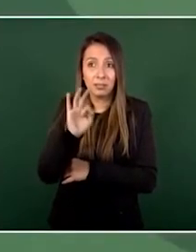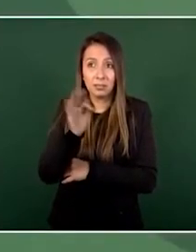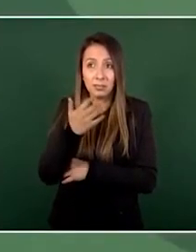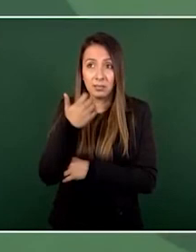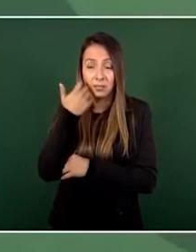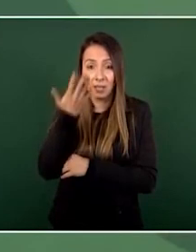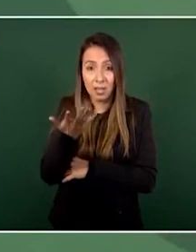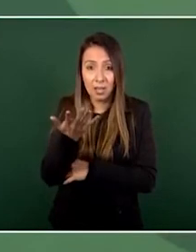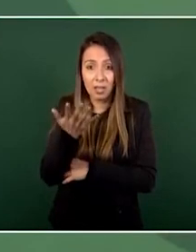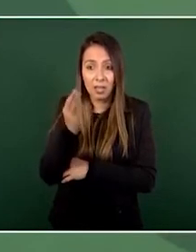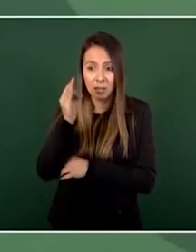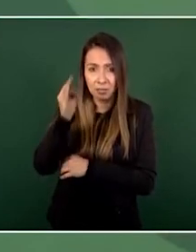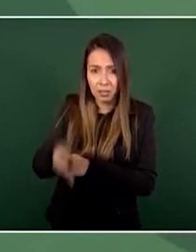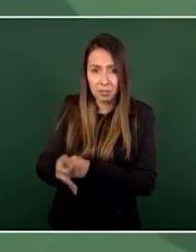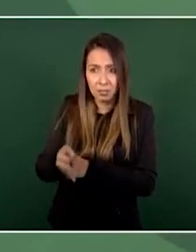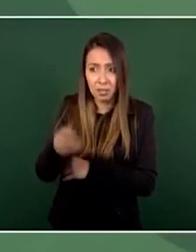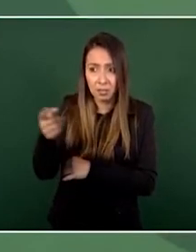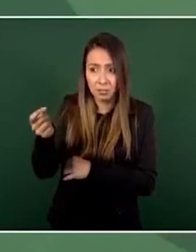lo doy a conocer